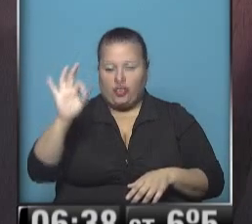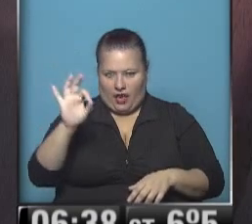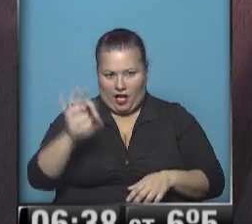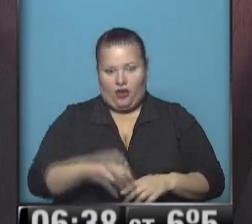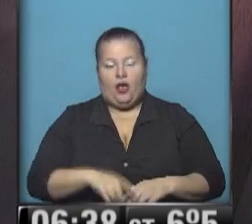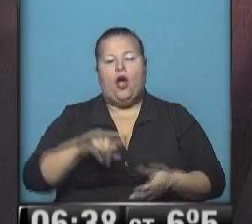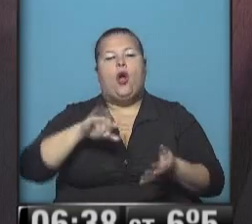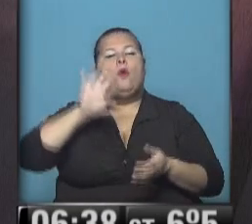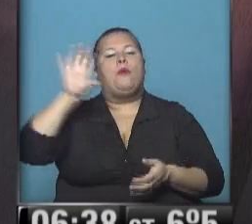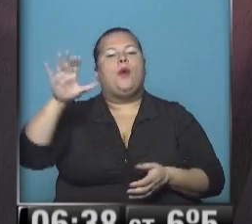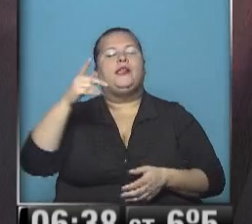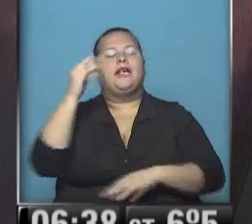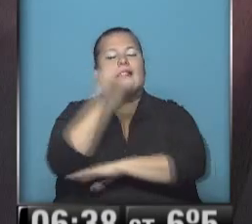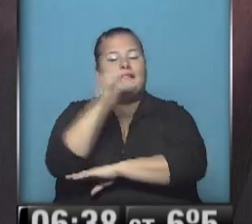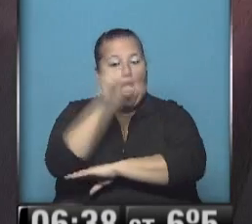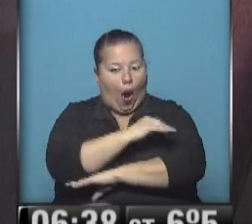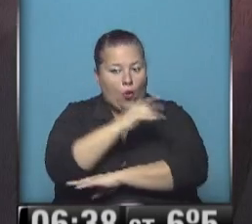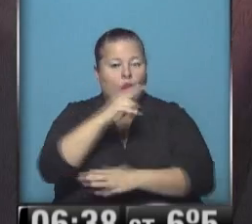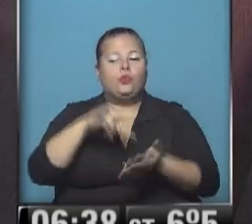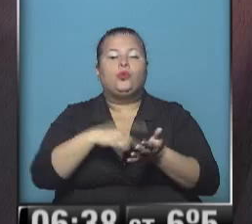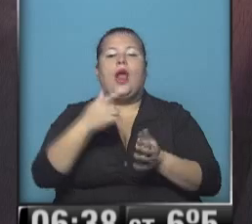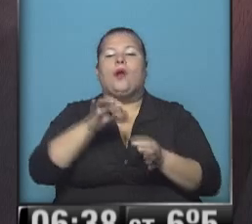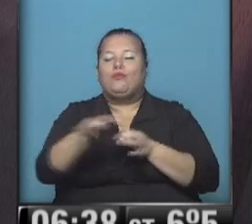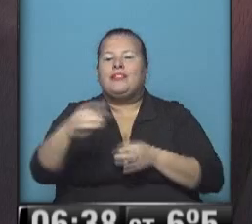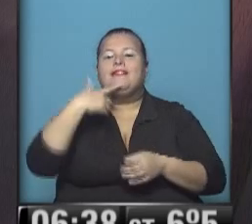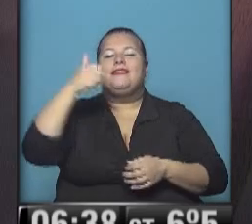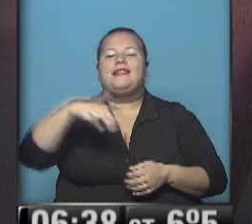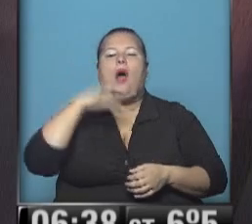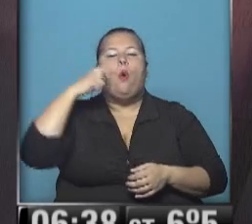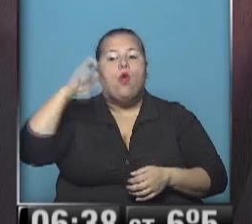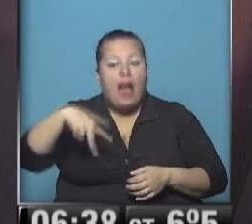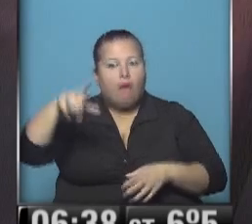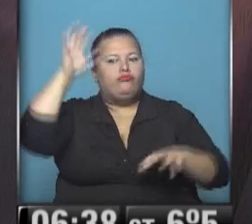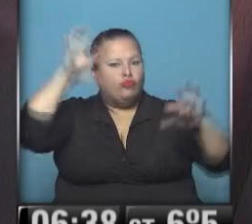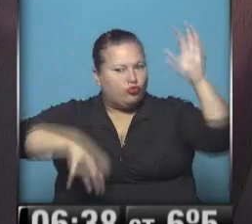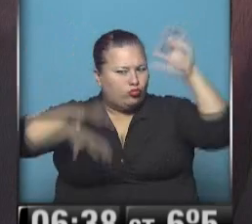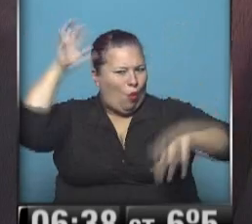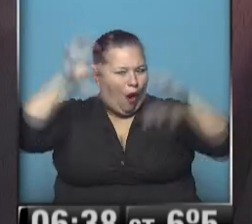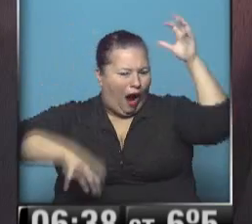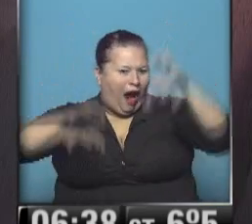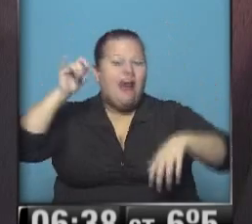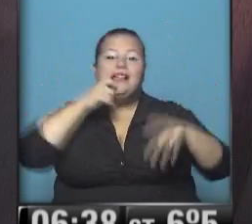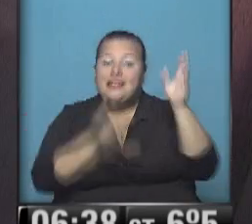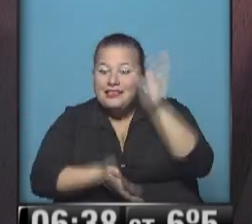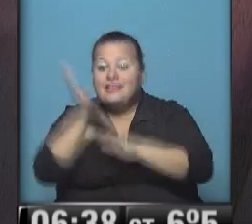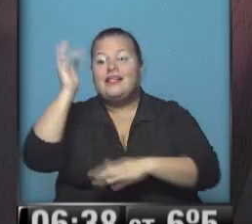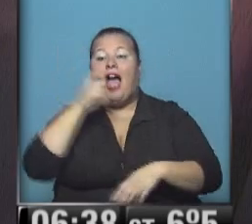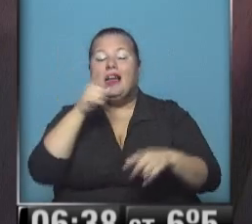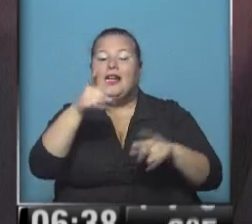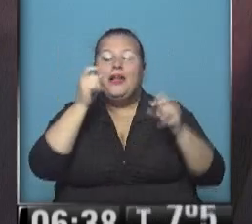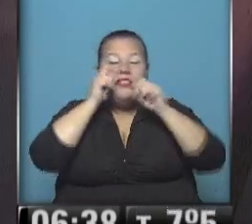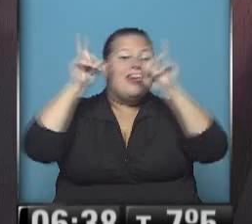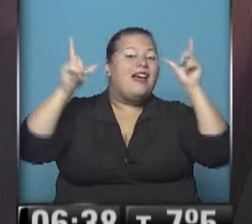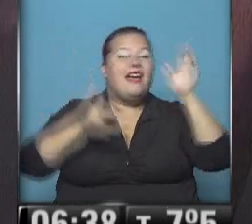En la provincia de Santa Cruz, la ciudad de San Julián, está lloviendo. Llueve, si van a salir a los que se están